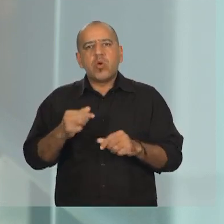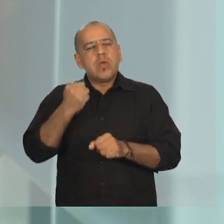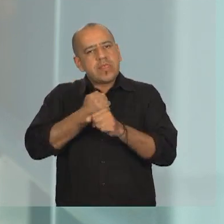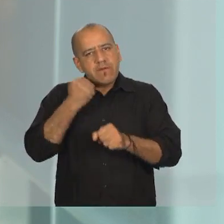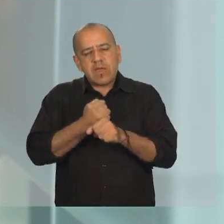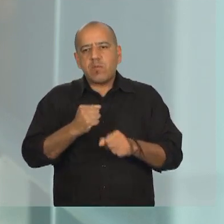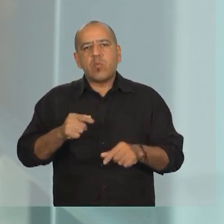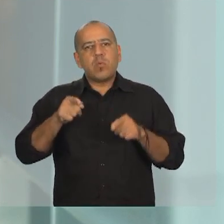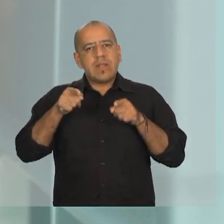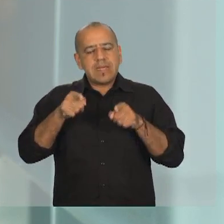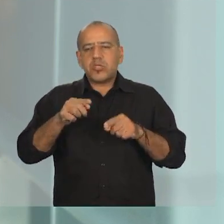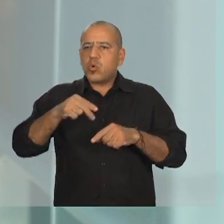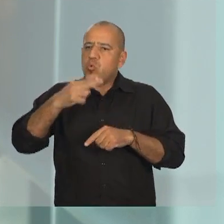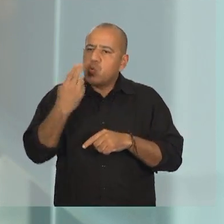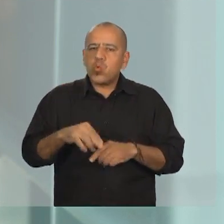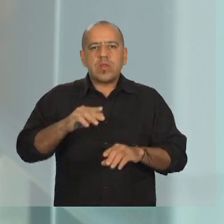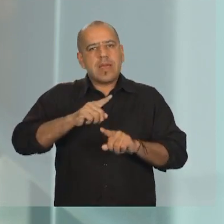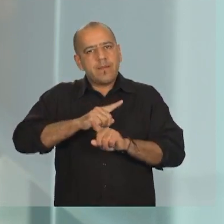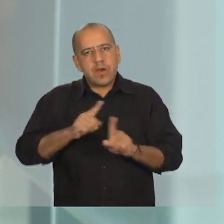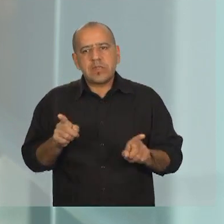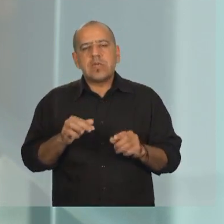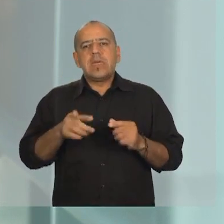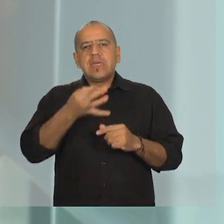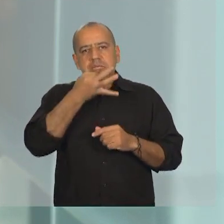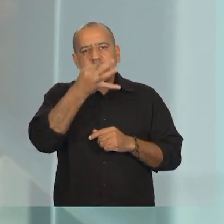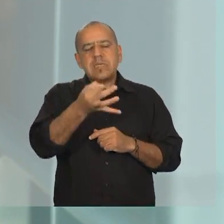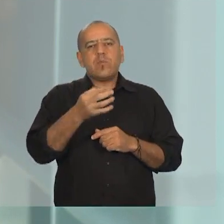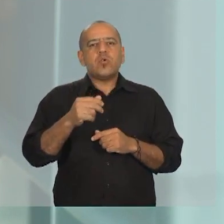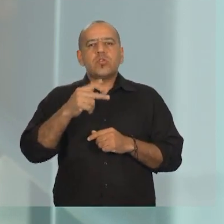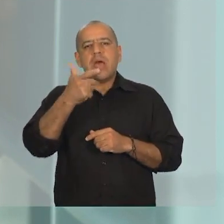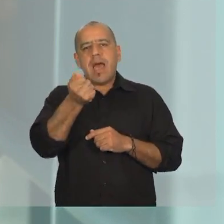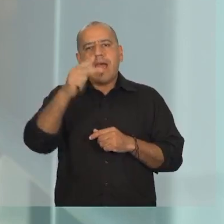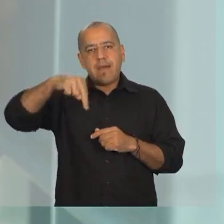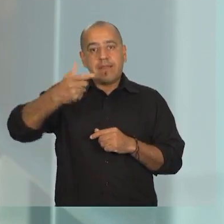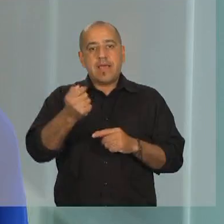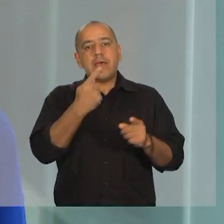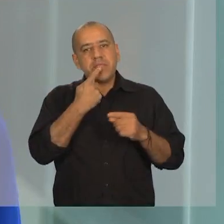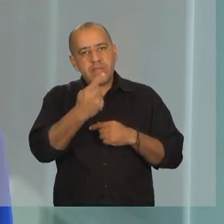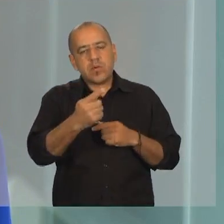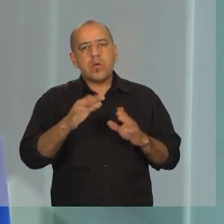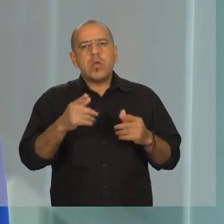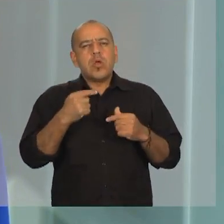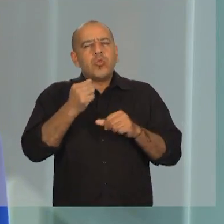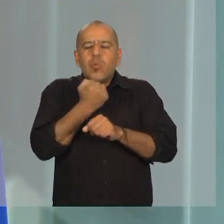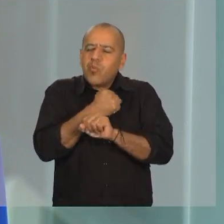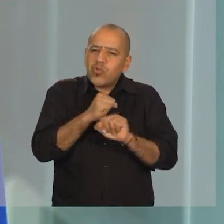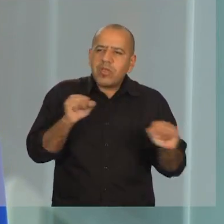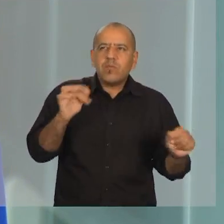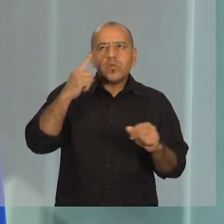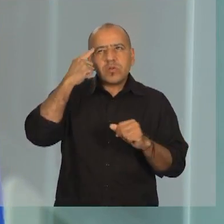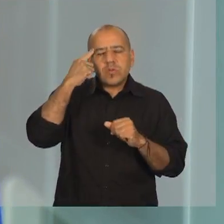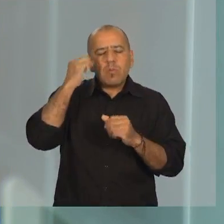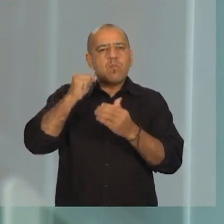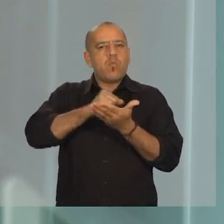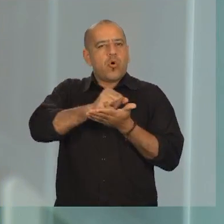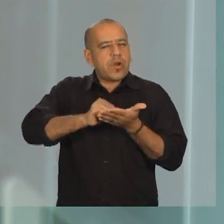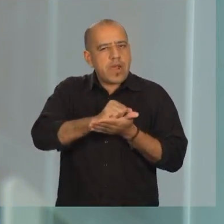juntos por un nunca más. Finalizamos con la palabra de Ana Vinokur, quien alertó, No podremos borrar nunca